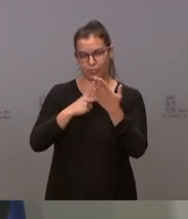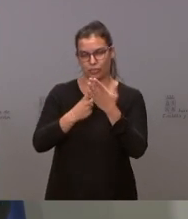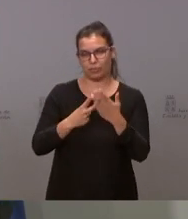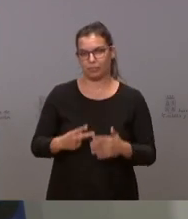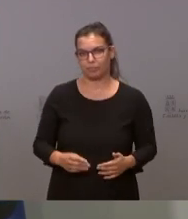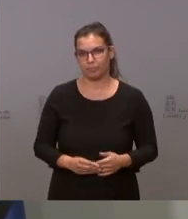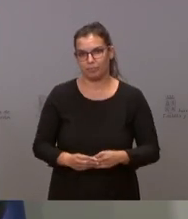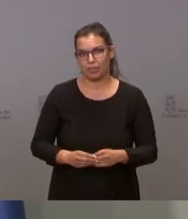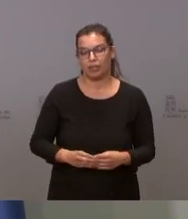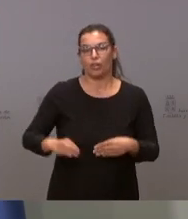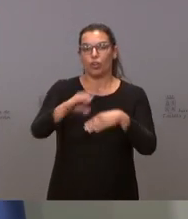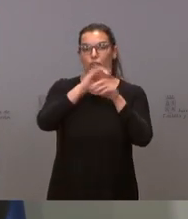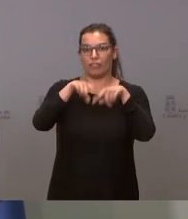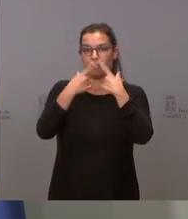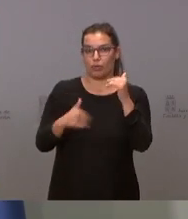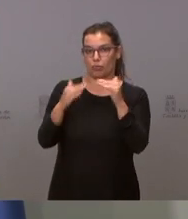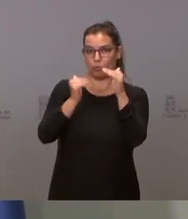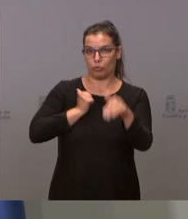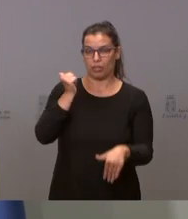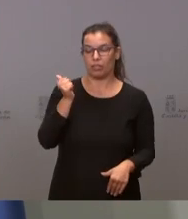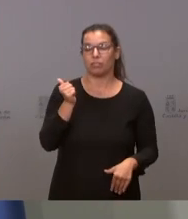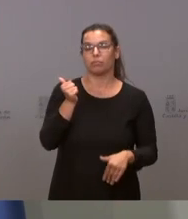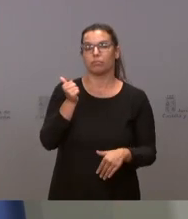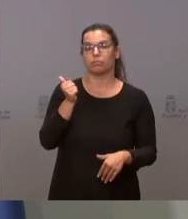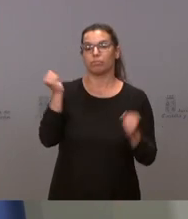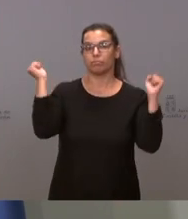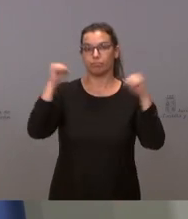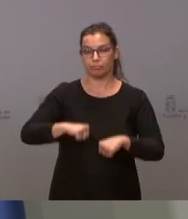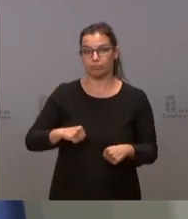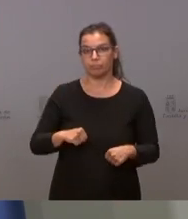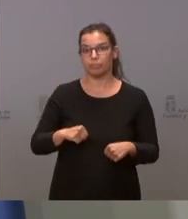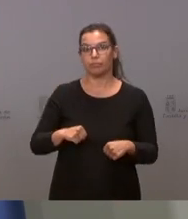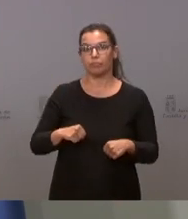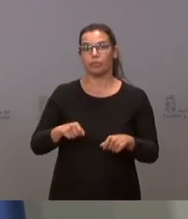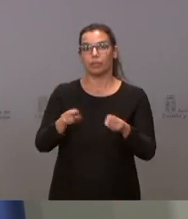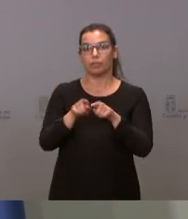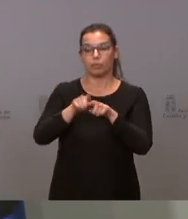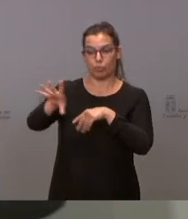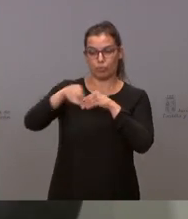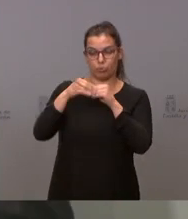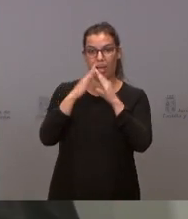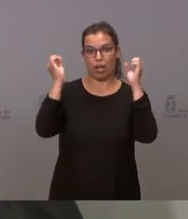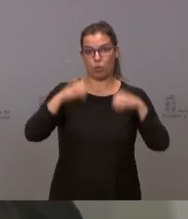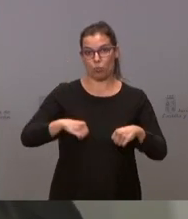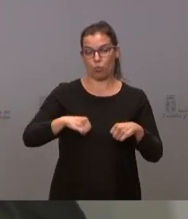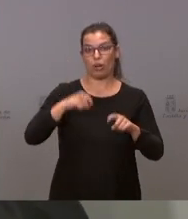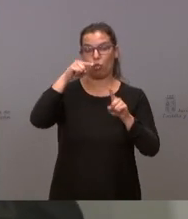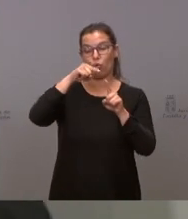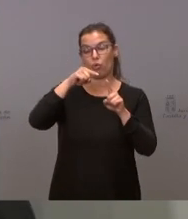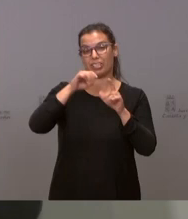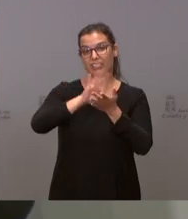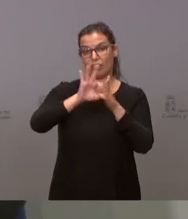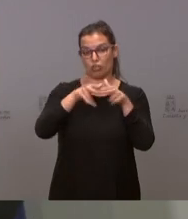La Consejería de Familia y Igualdad de Oportunidades se aprueba una adenda al acuerdo marco de servicios sociales con las entidades locales,